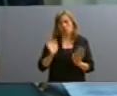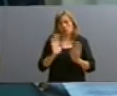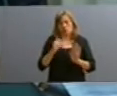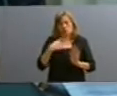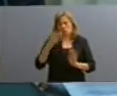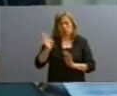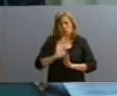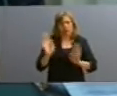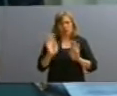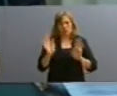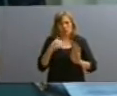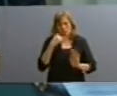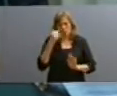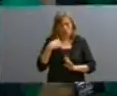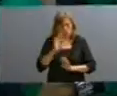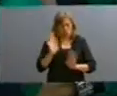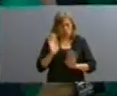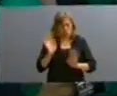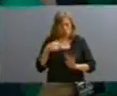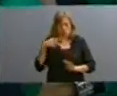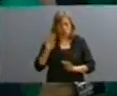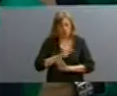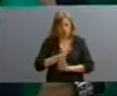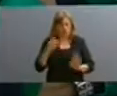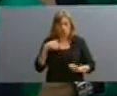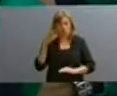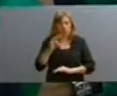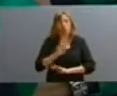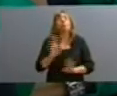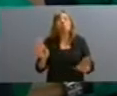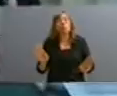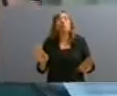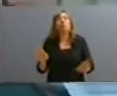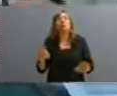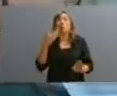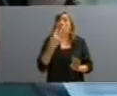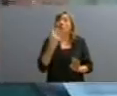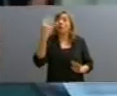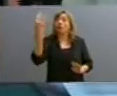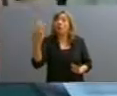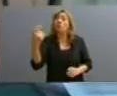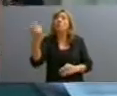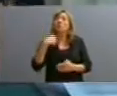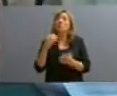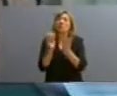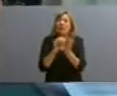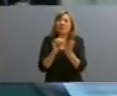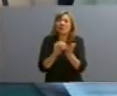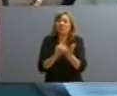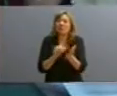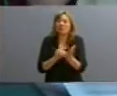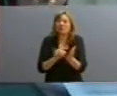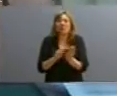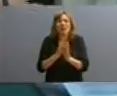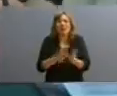a ir, yo dije, yo no voy, y no fui. Bueno, y luego seguimos tomando declaraciones, pero la verdad que la